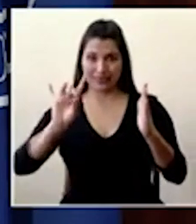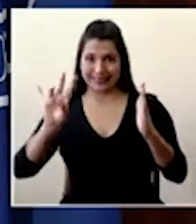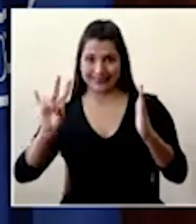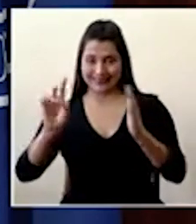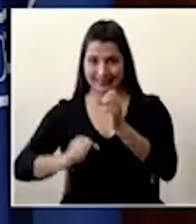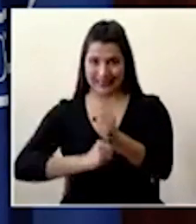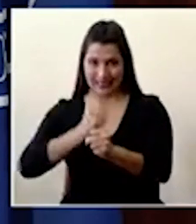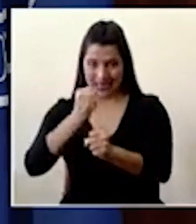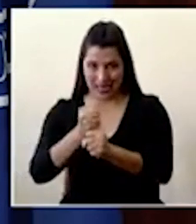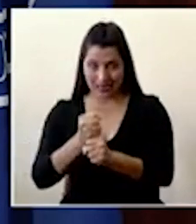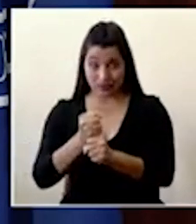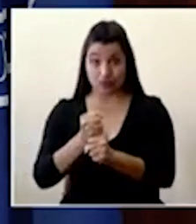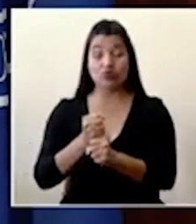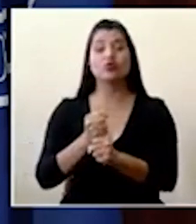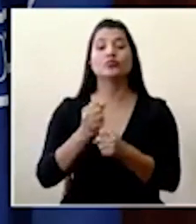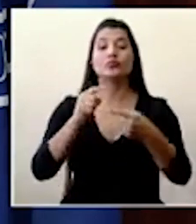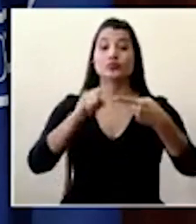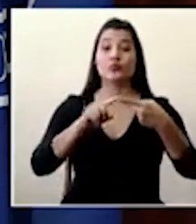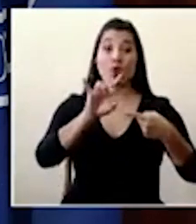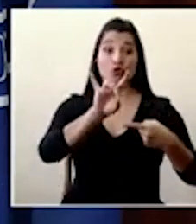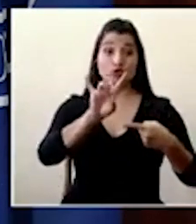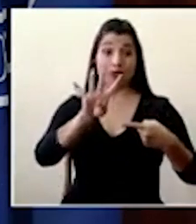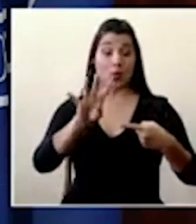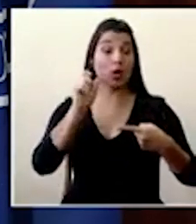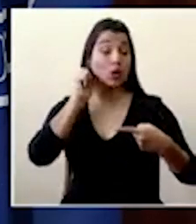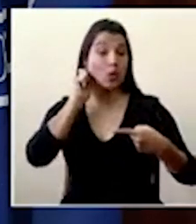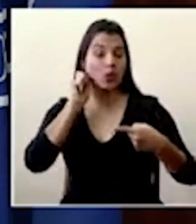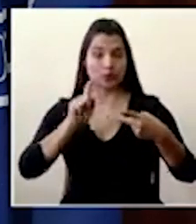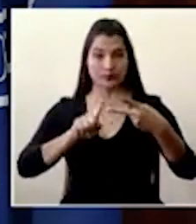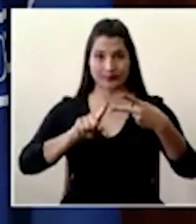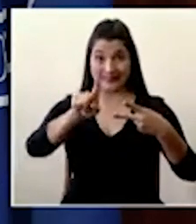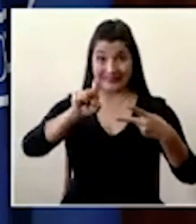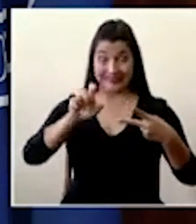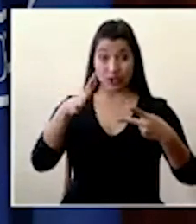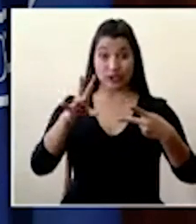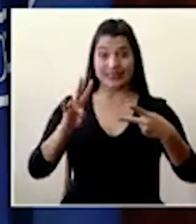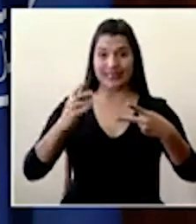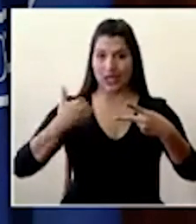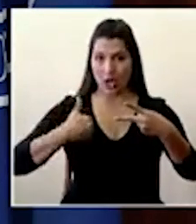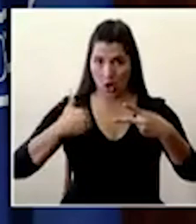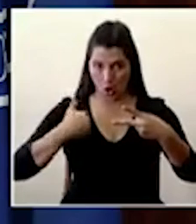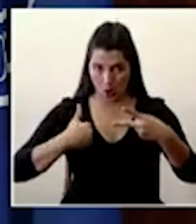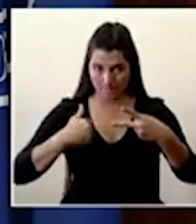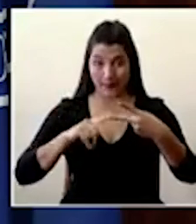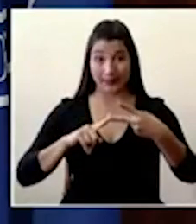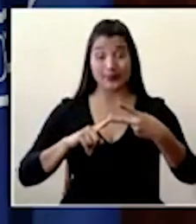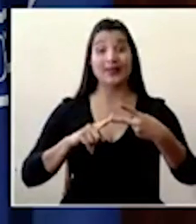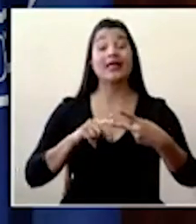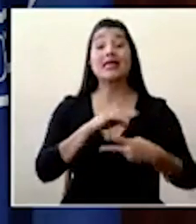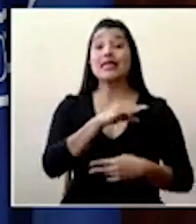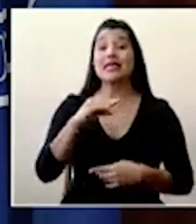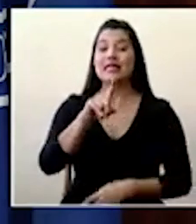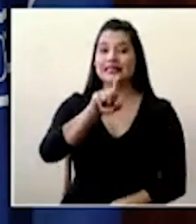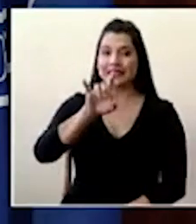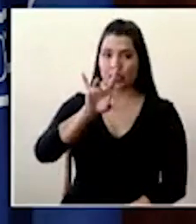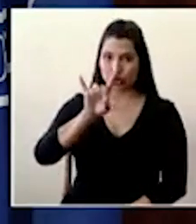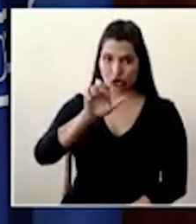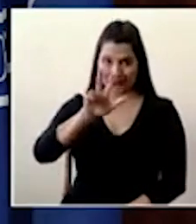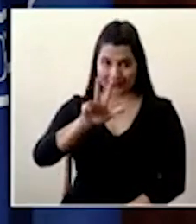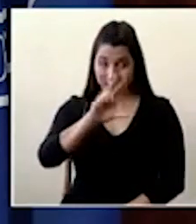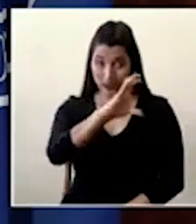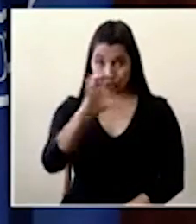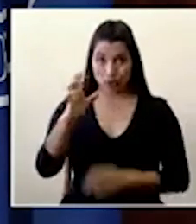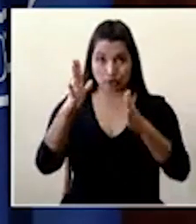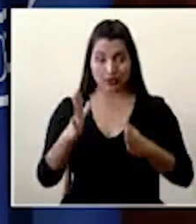Se trata de 84 mujeres y 117 hombres, de los cuales 183 son costarricenses